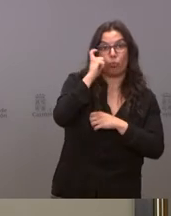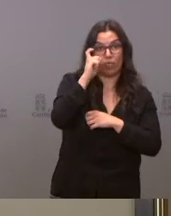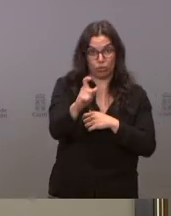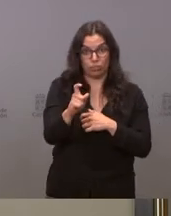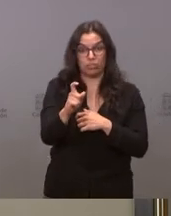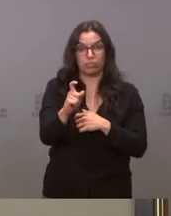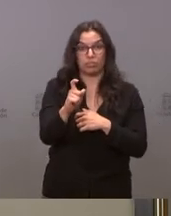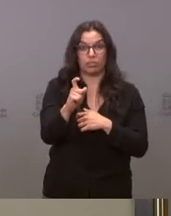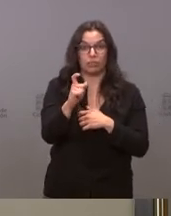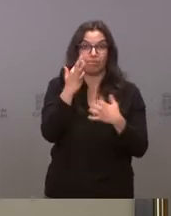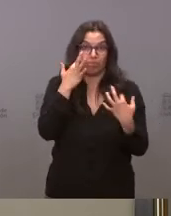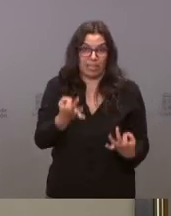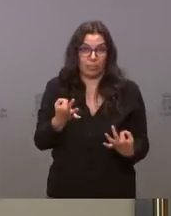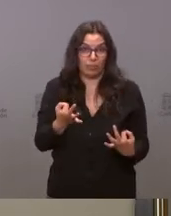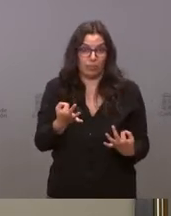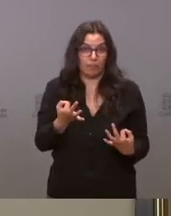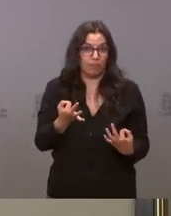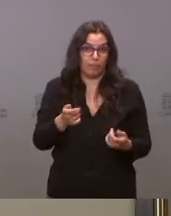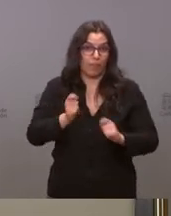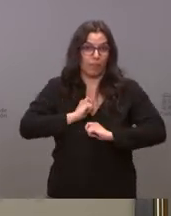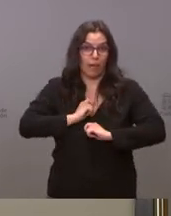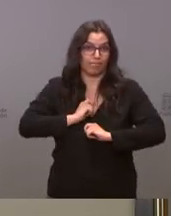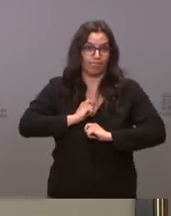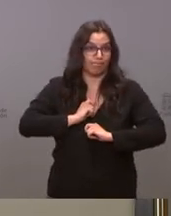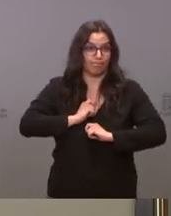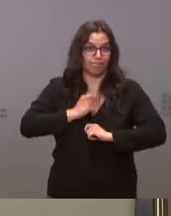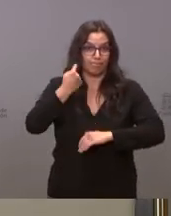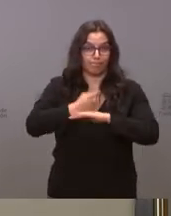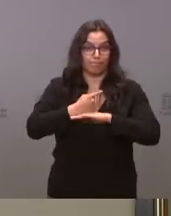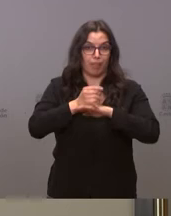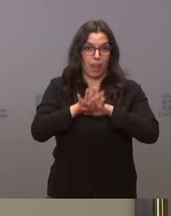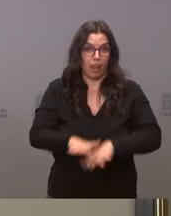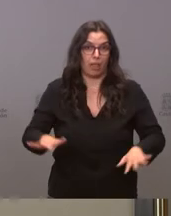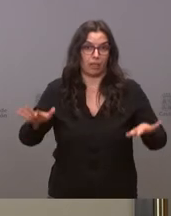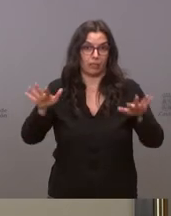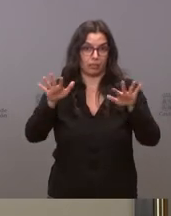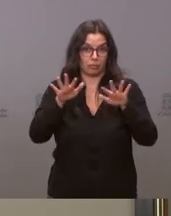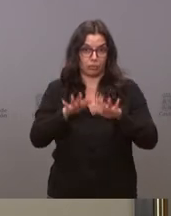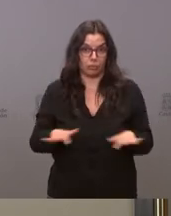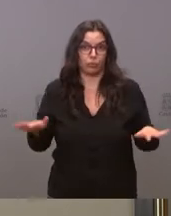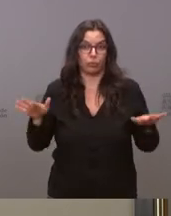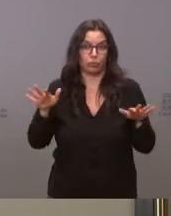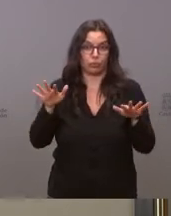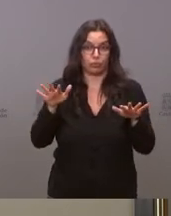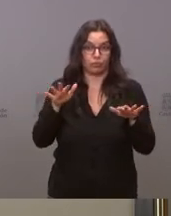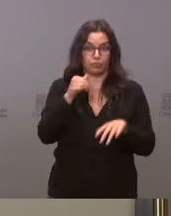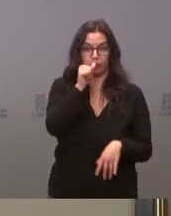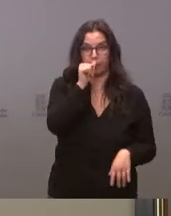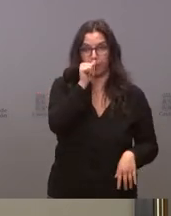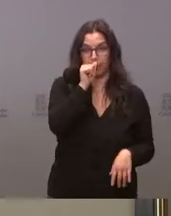en peligro y que esto nos va a obligar a ralentizar nuestro ritmo de vacunación